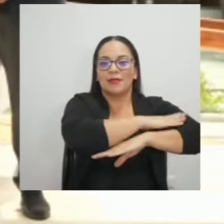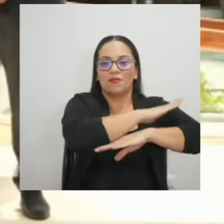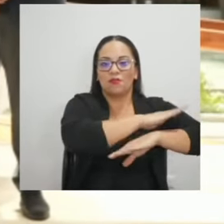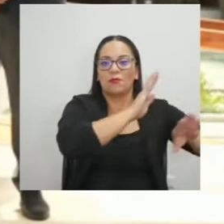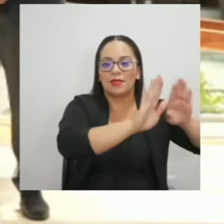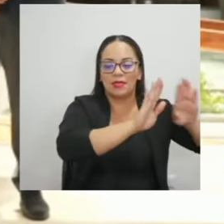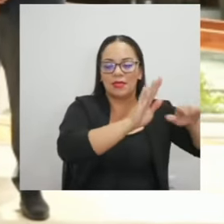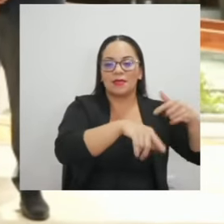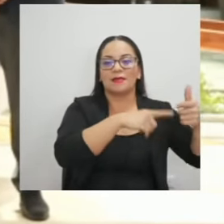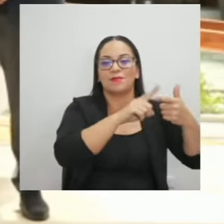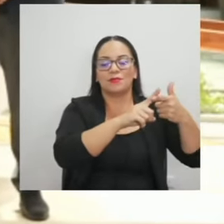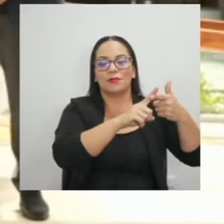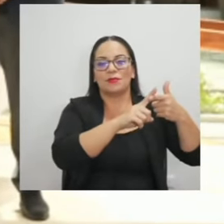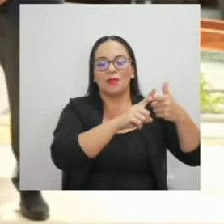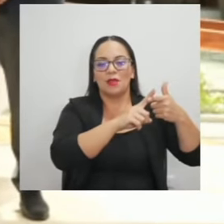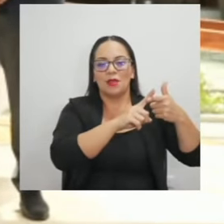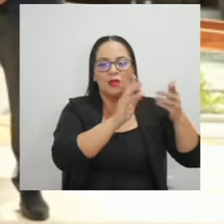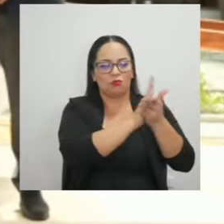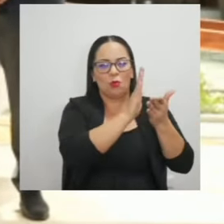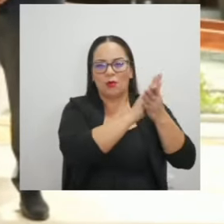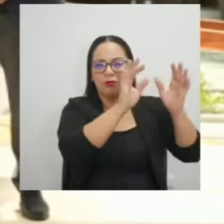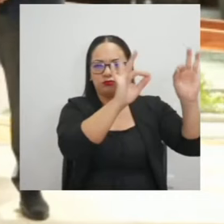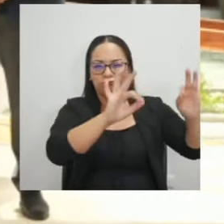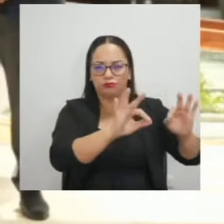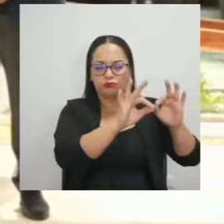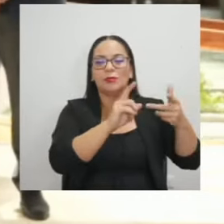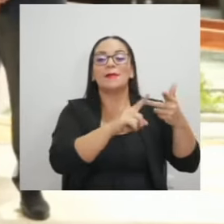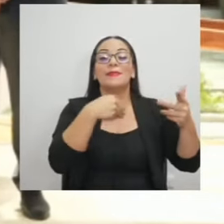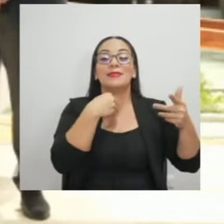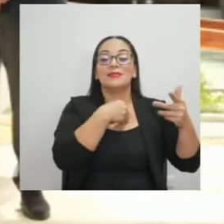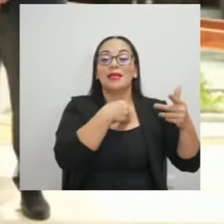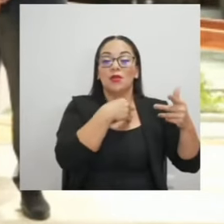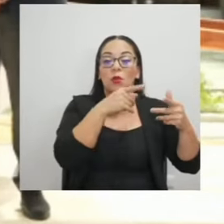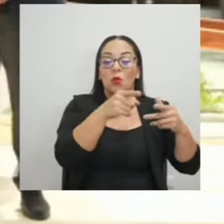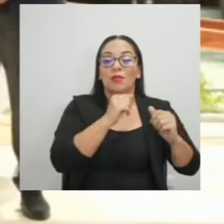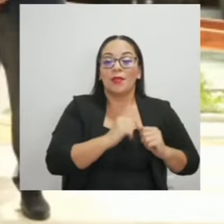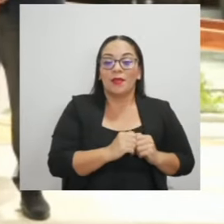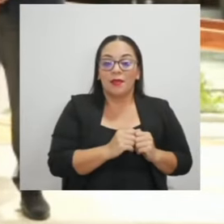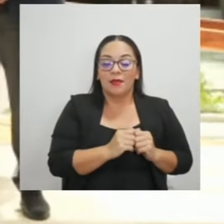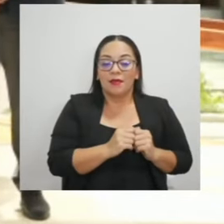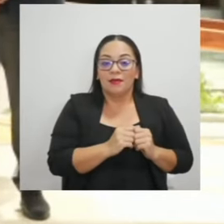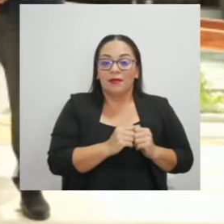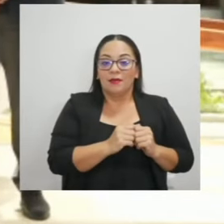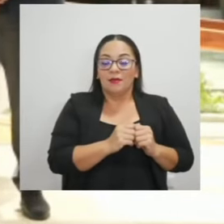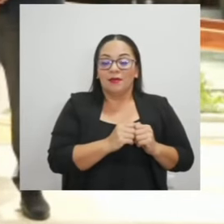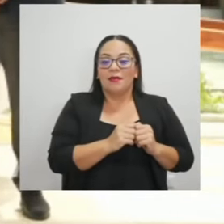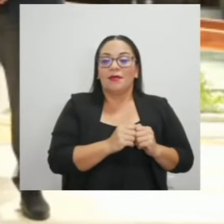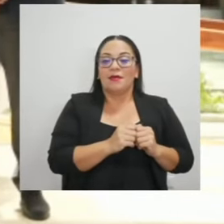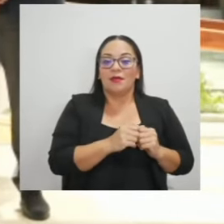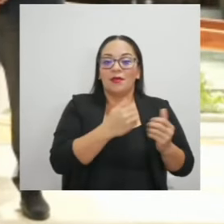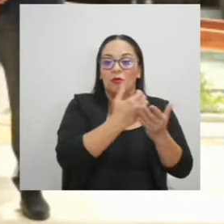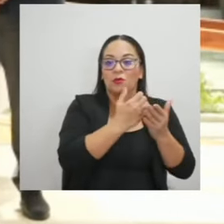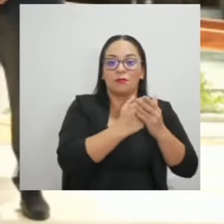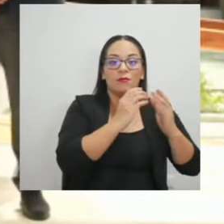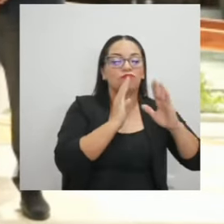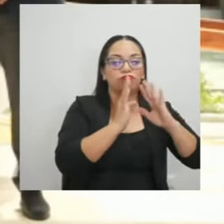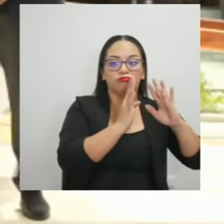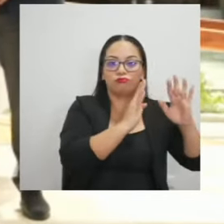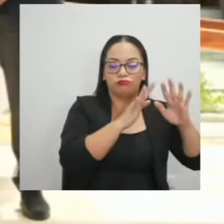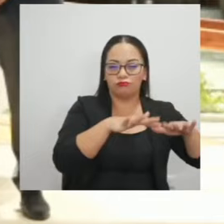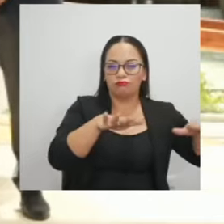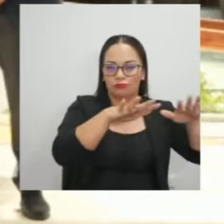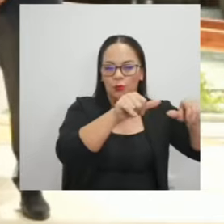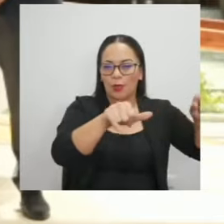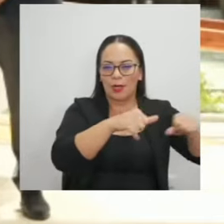en Google Forms. El Ministerio de Trabajo se va a comunicar directamente con Migración y con la Cámara de Construcción. Para que se puedan generar los